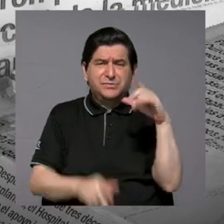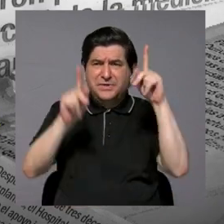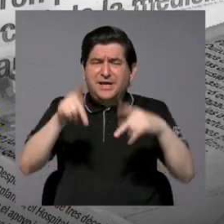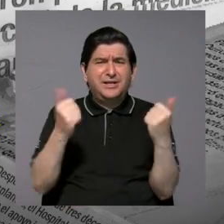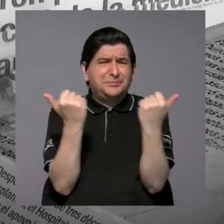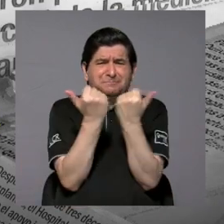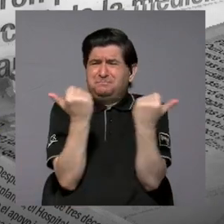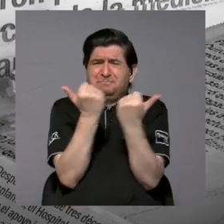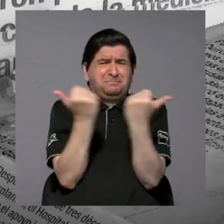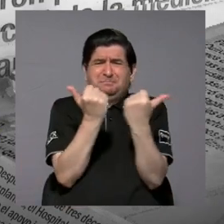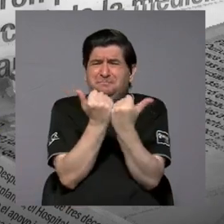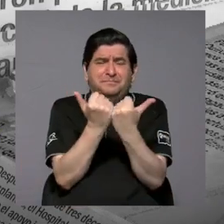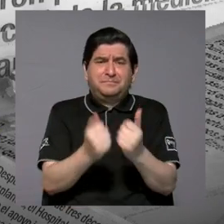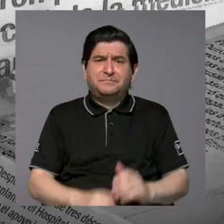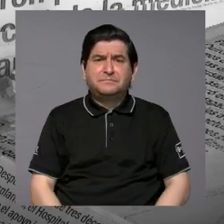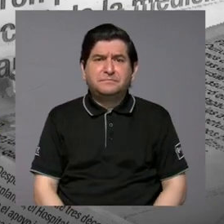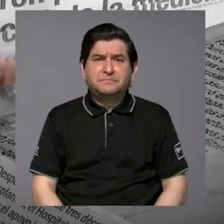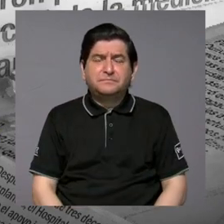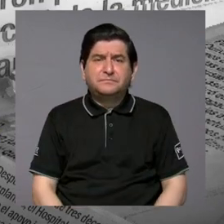de eso,